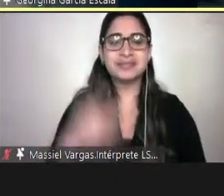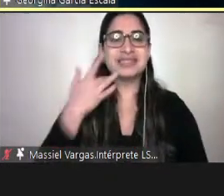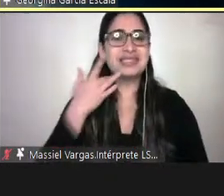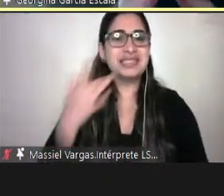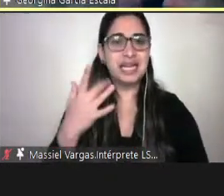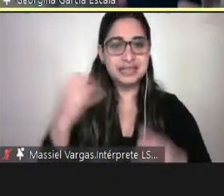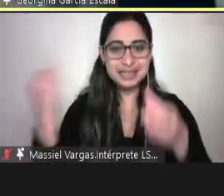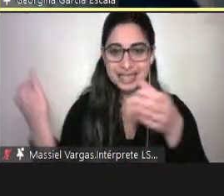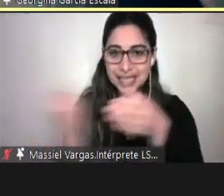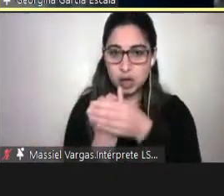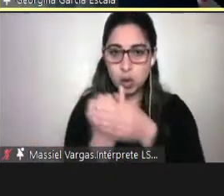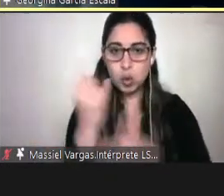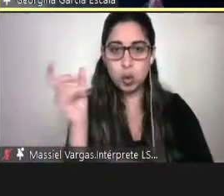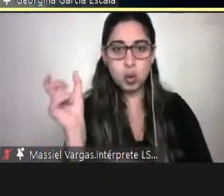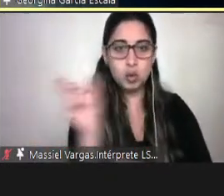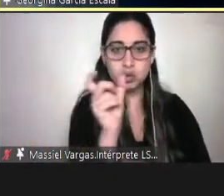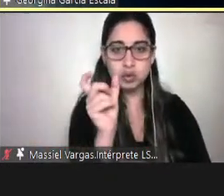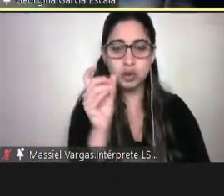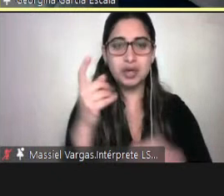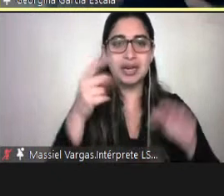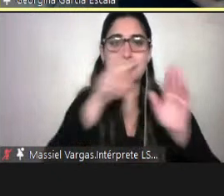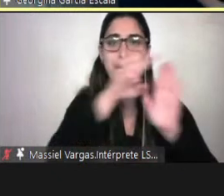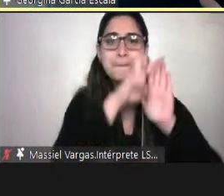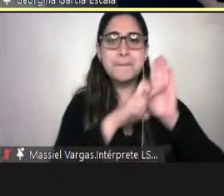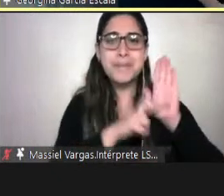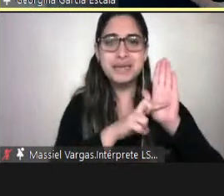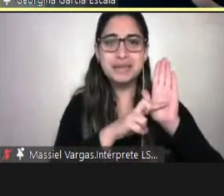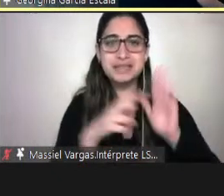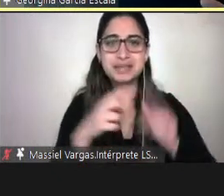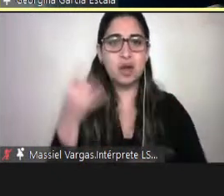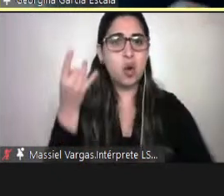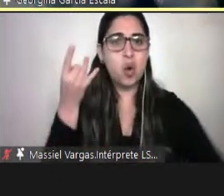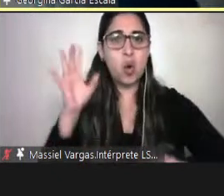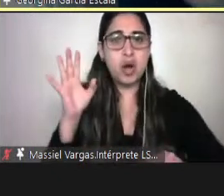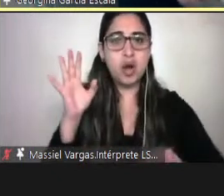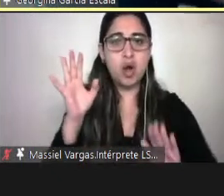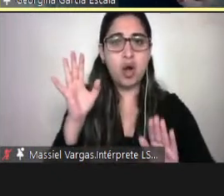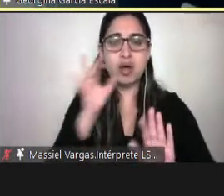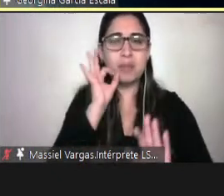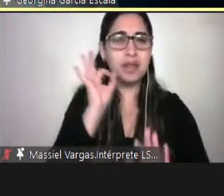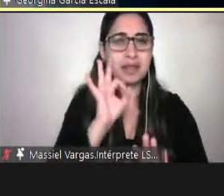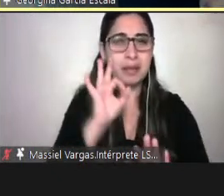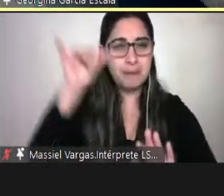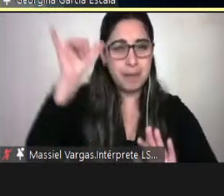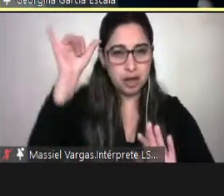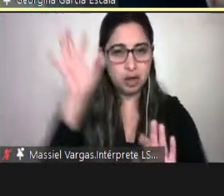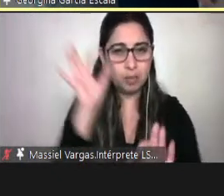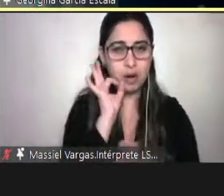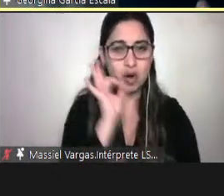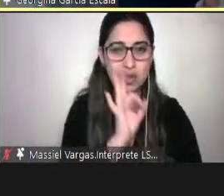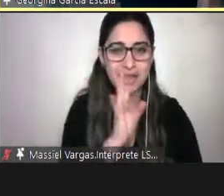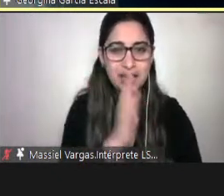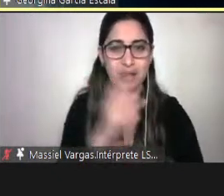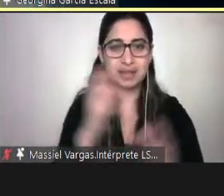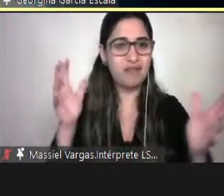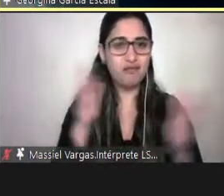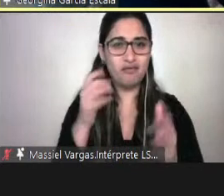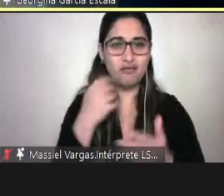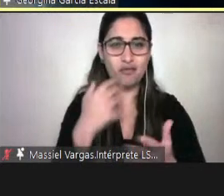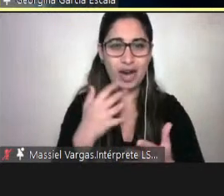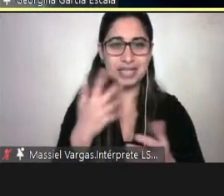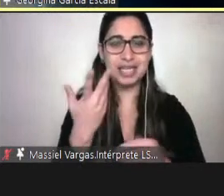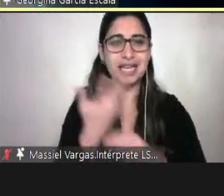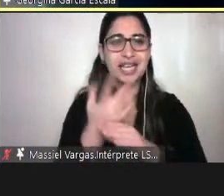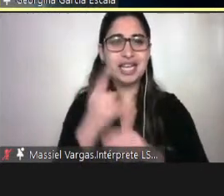como principio no es solo, yo disculpen que lo diga de una manera tan fuerte, no es solo la lupa en el aula,